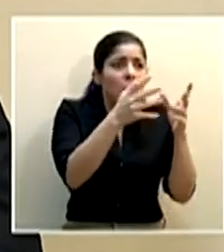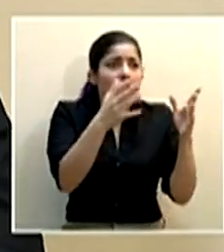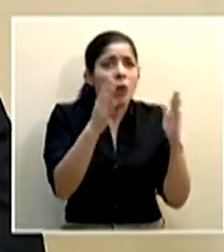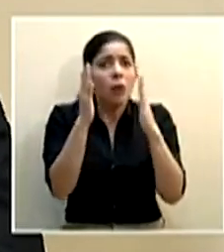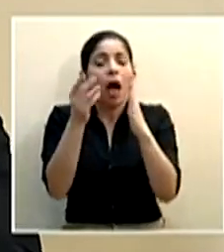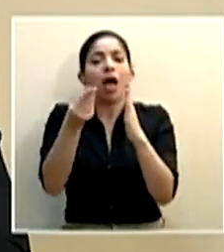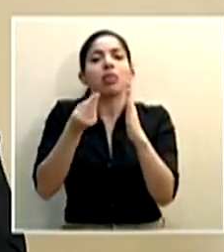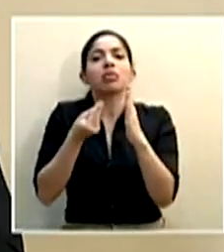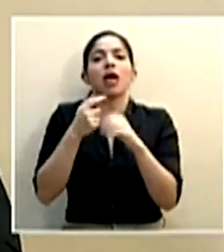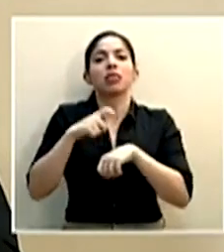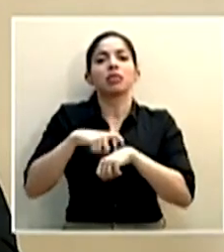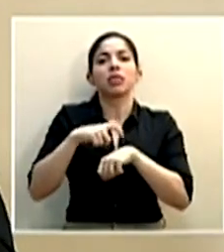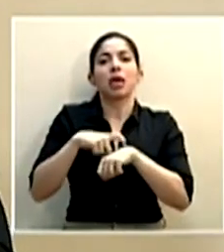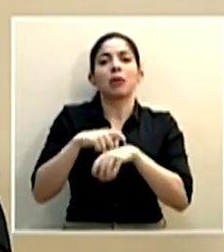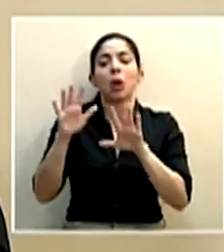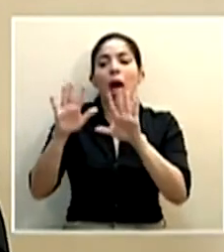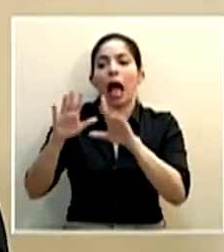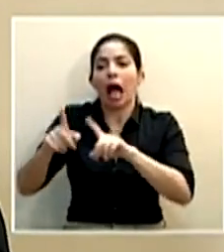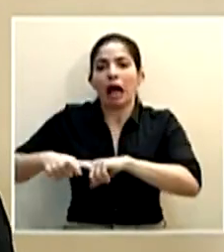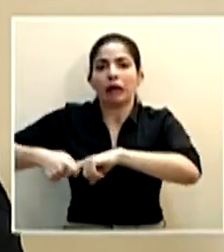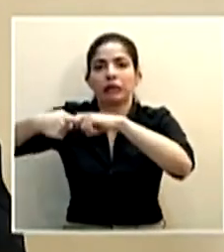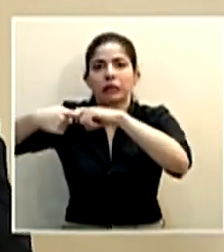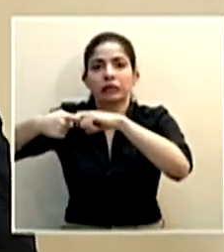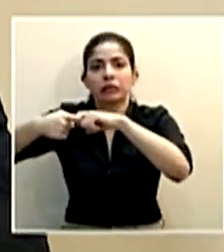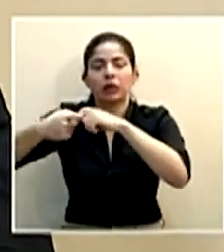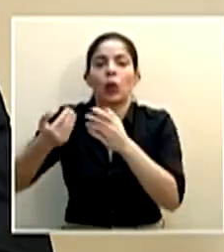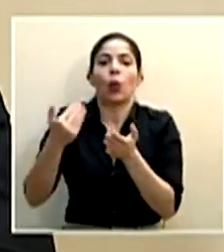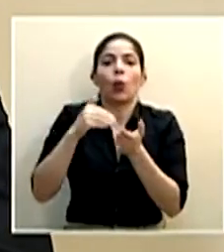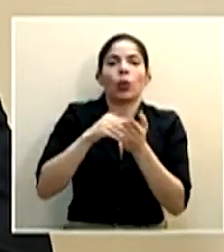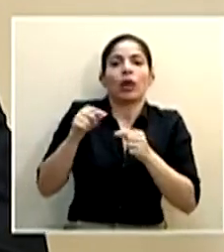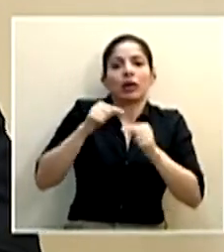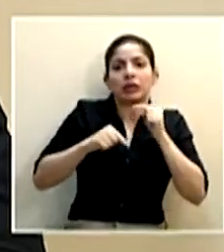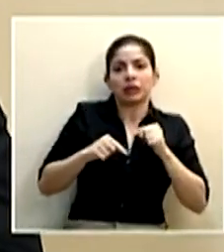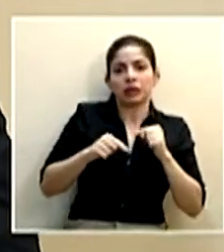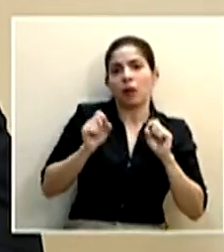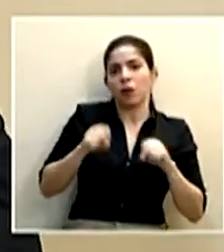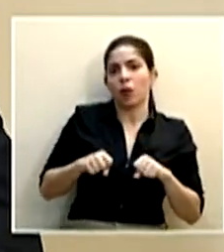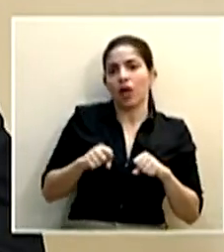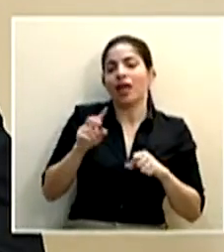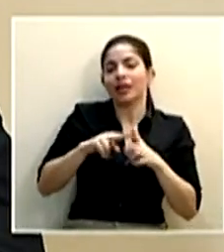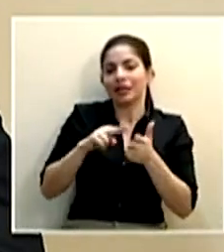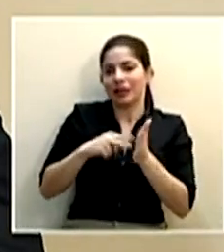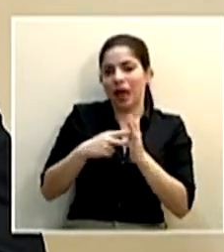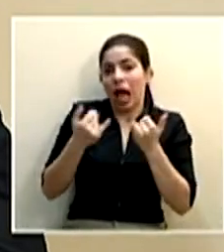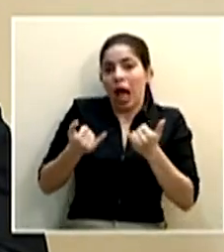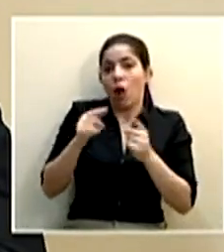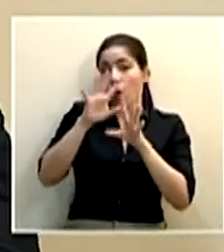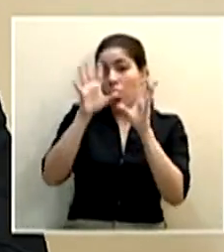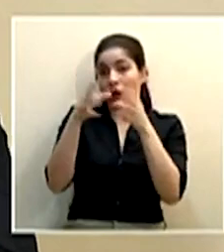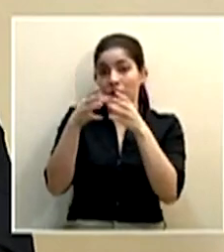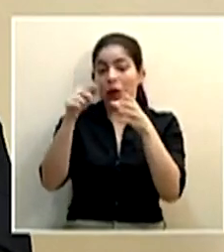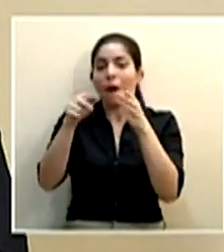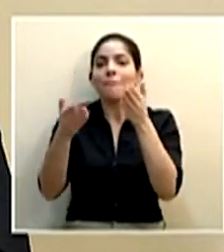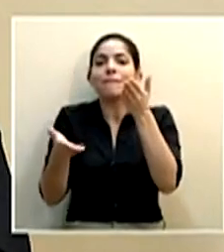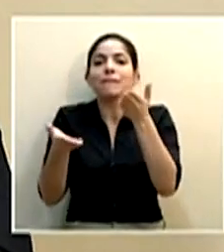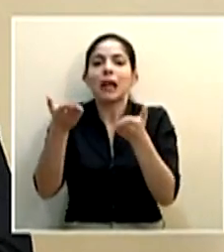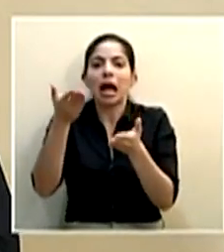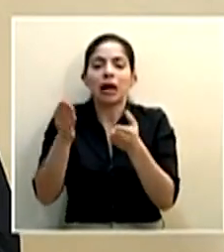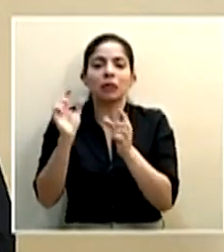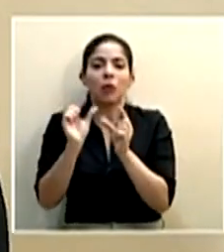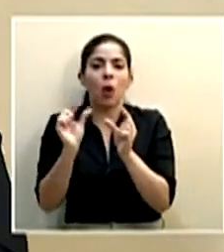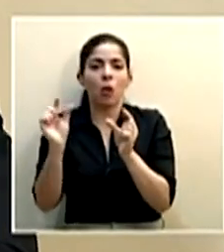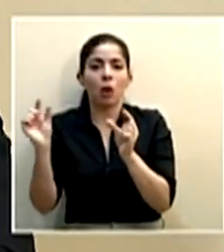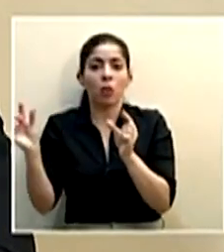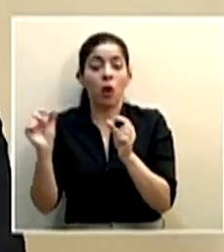nos dé tiempo para parar y retomar. Entonces, es un balance lo que tenemos allí. La otra opción sería